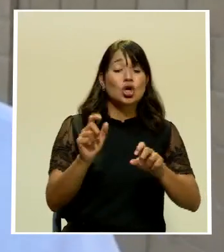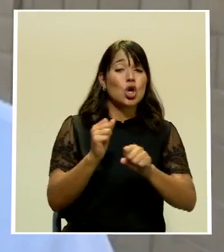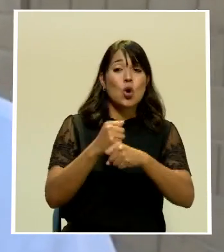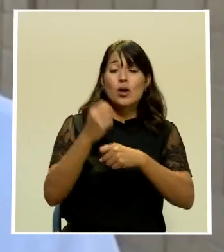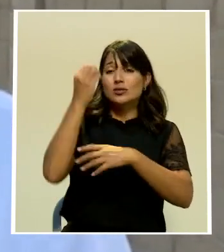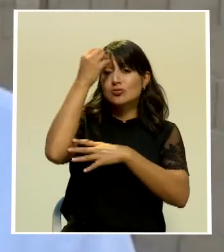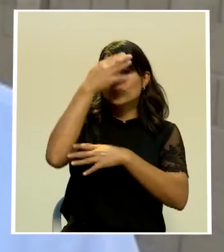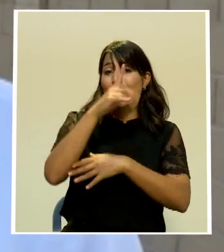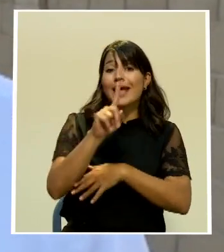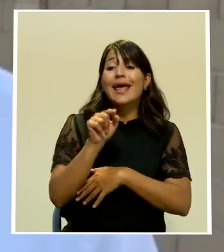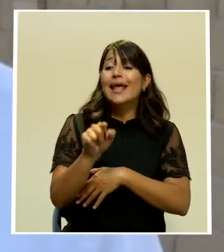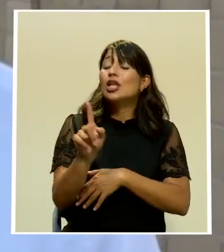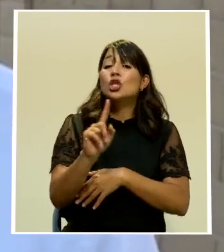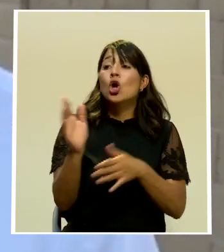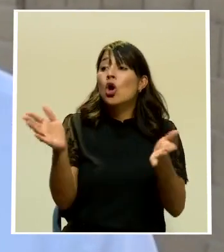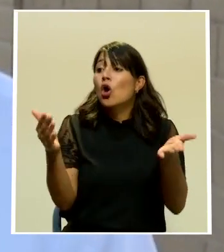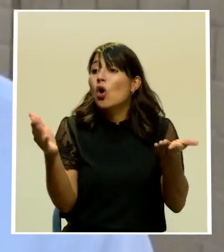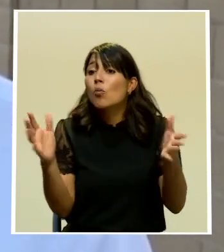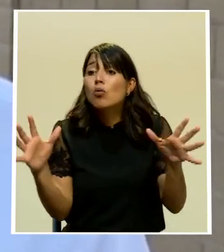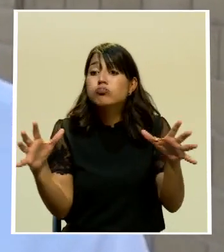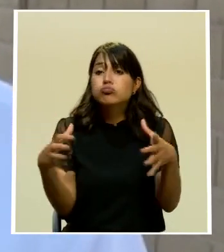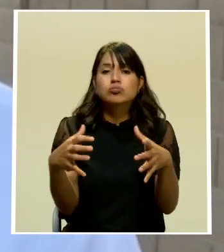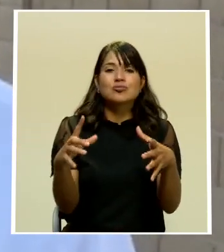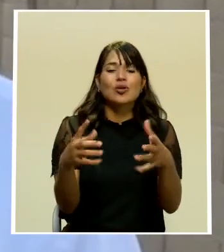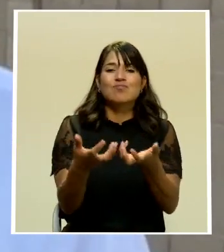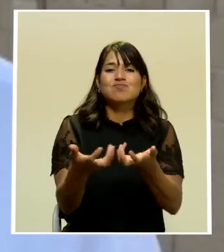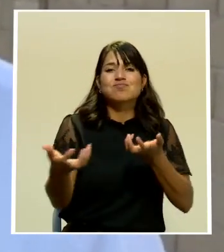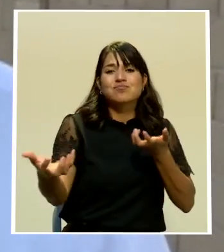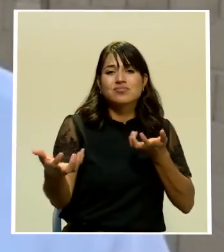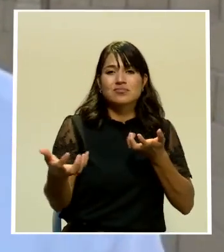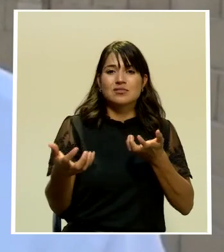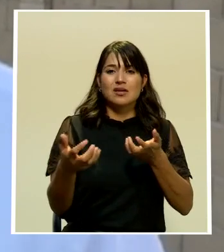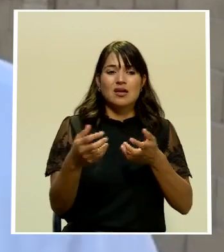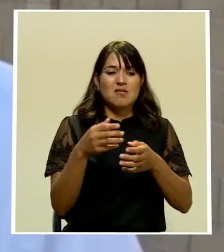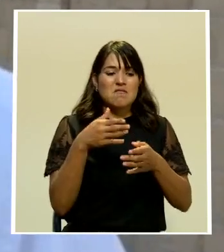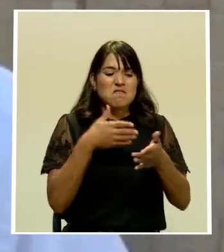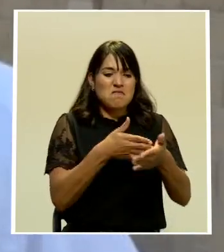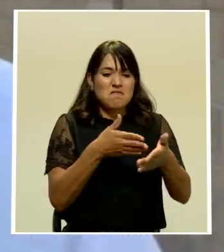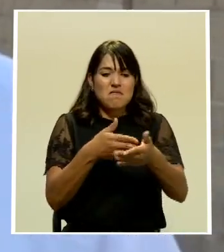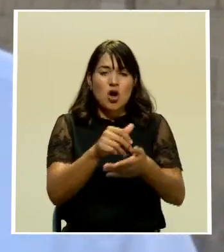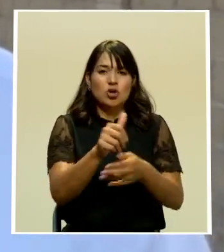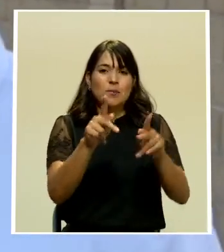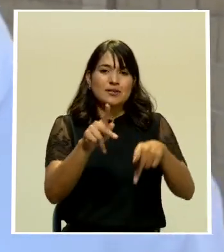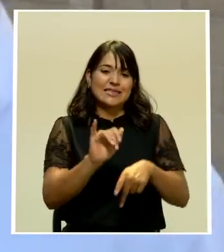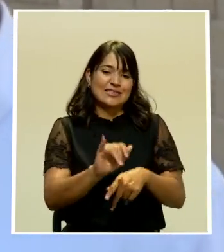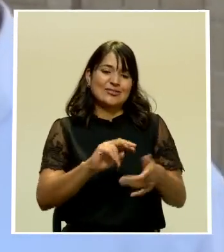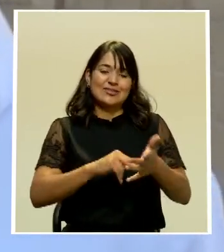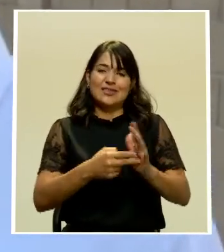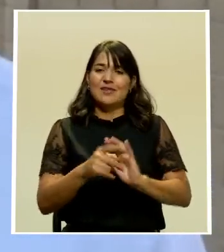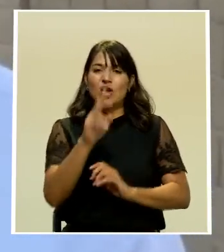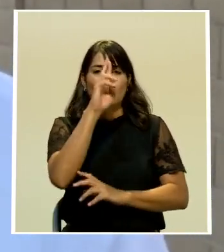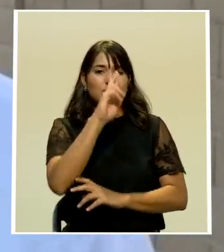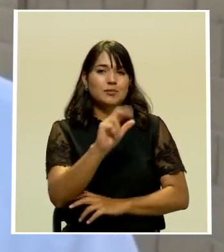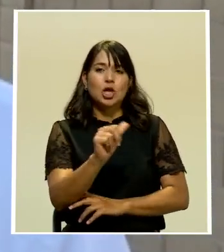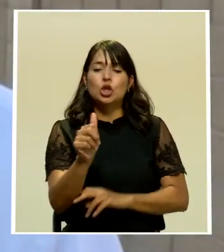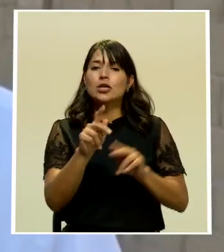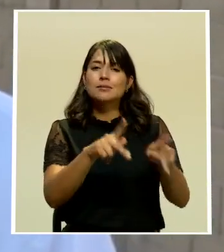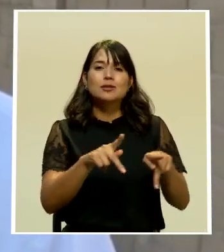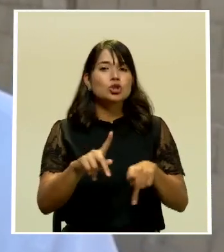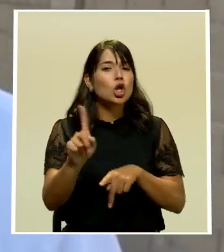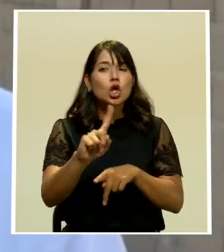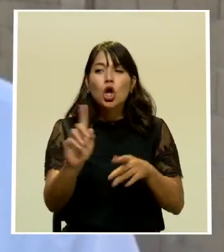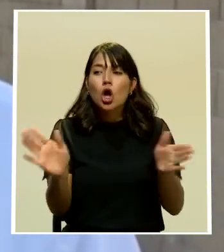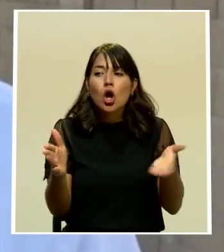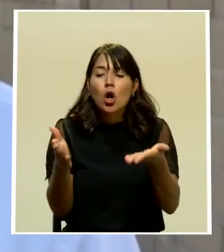unifica él divide degrada a los demás inventa nombres para ellos eso no muestra respeto por otras personas no fomenta la